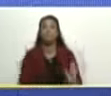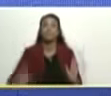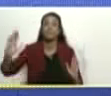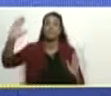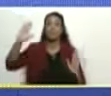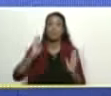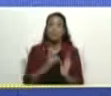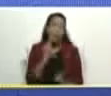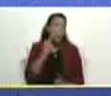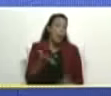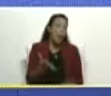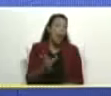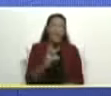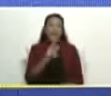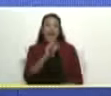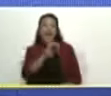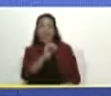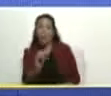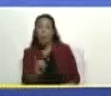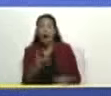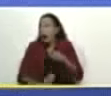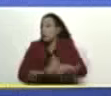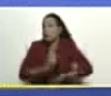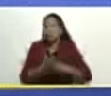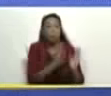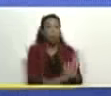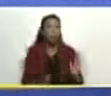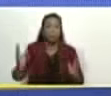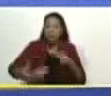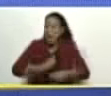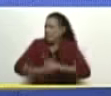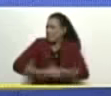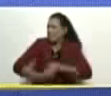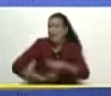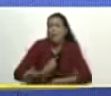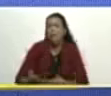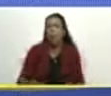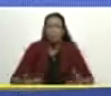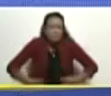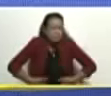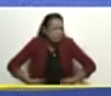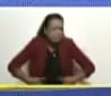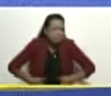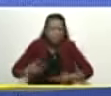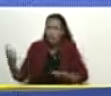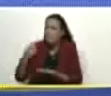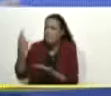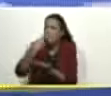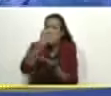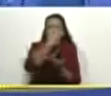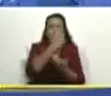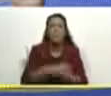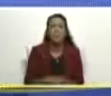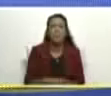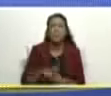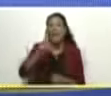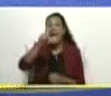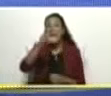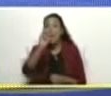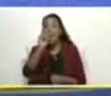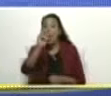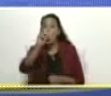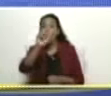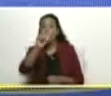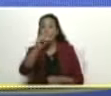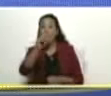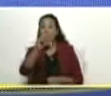como decía Darío Viva haciéndolo con bar pariendo Leonardo Montezuma danos un saludo